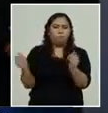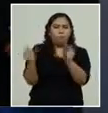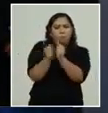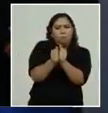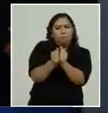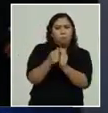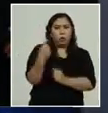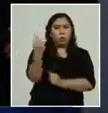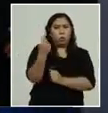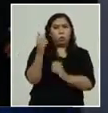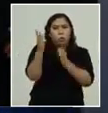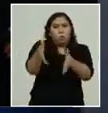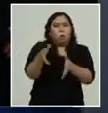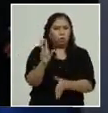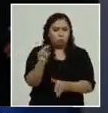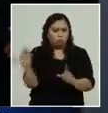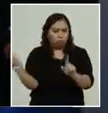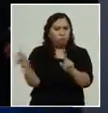Luego,